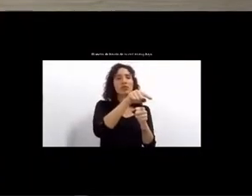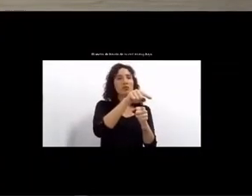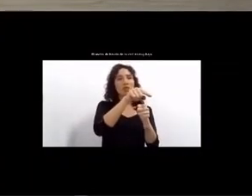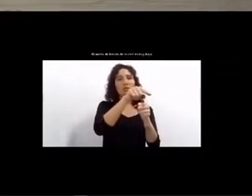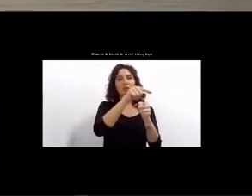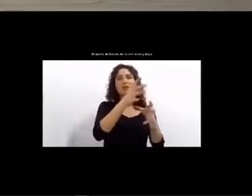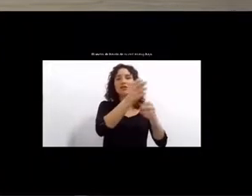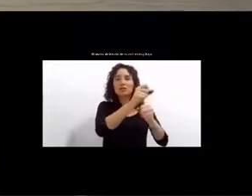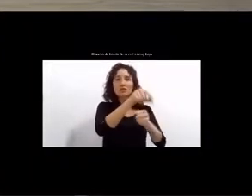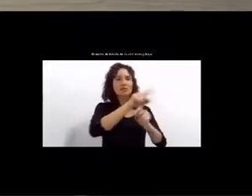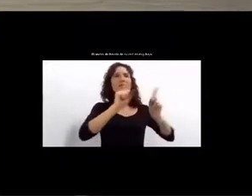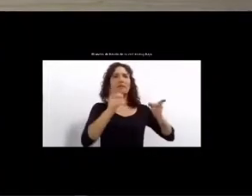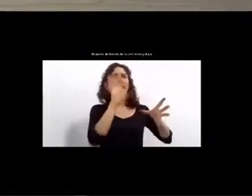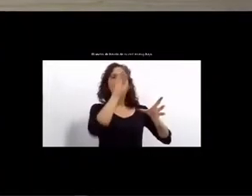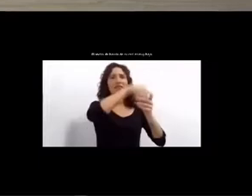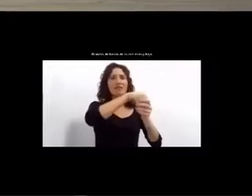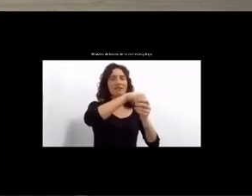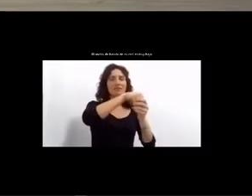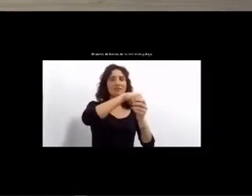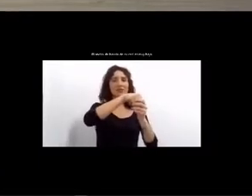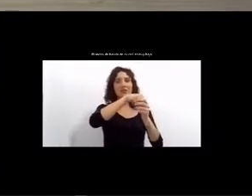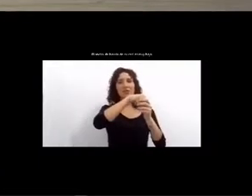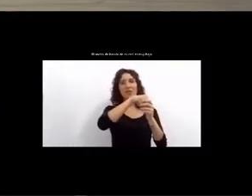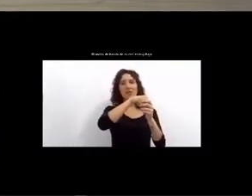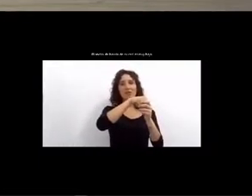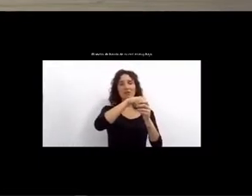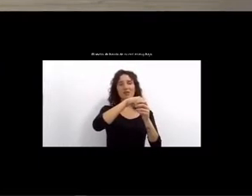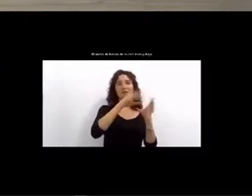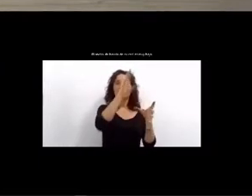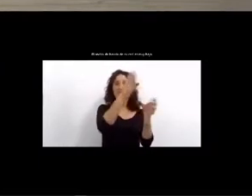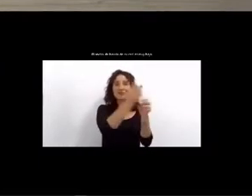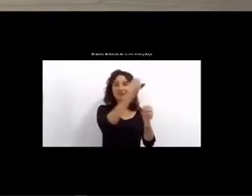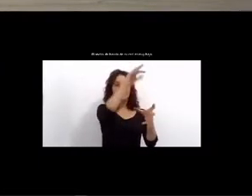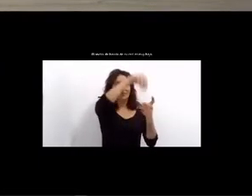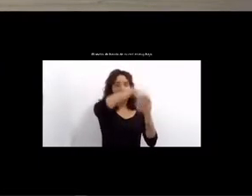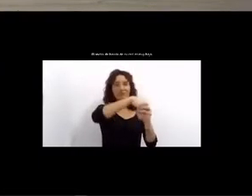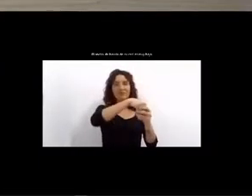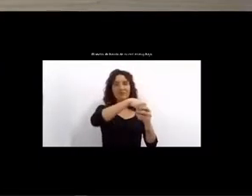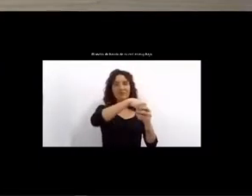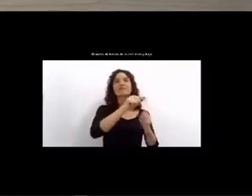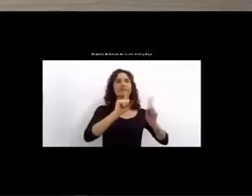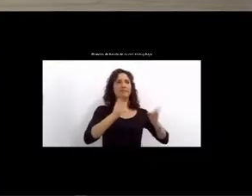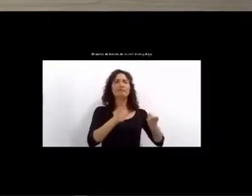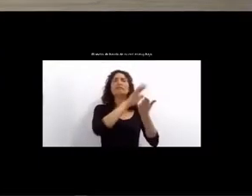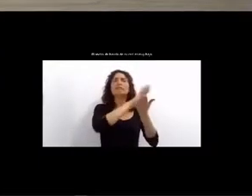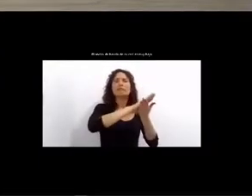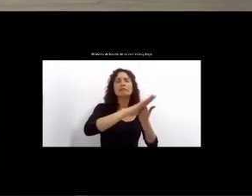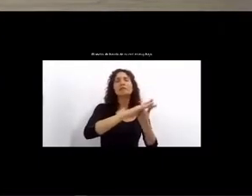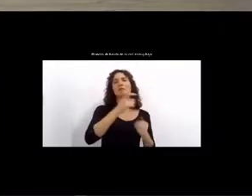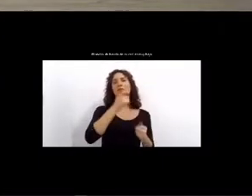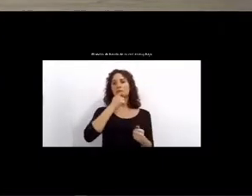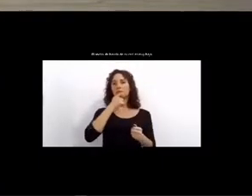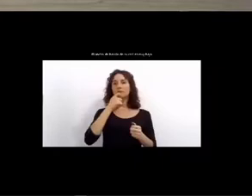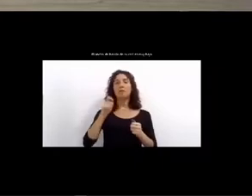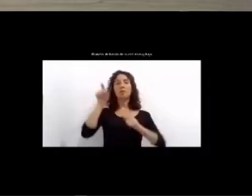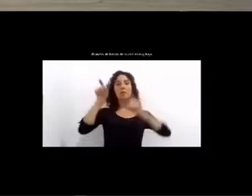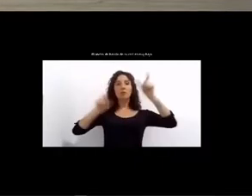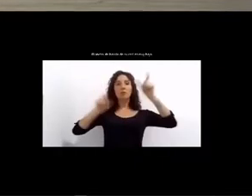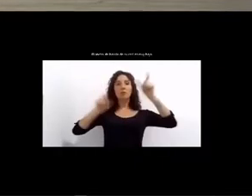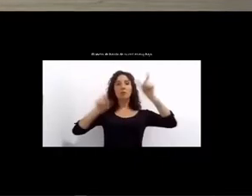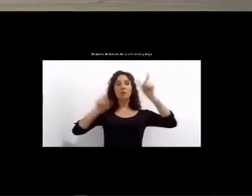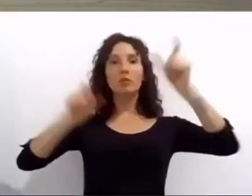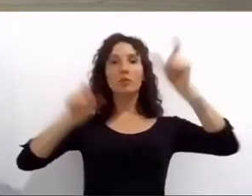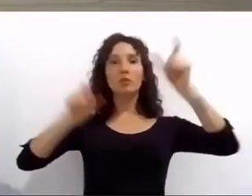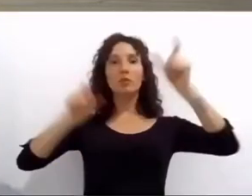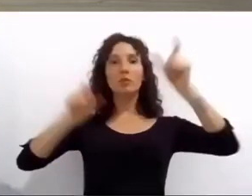momentos de desborde, actuamos con rapidez, ordenando las colas en cada sucursal, pintando líneas de distanciamiento en